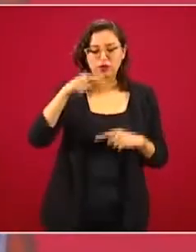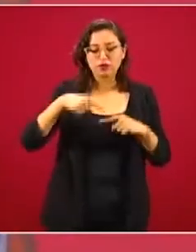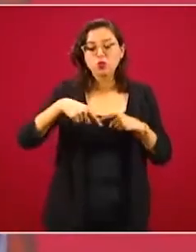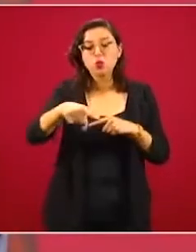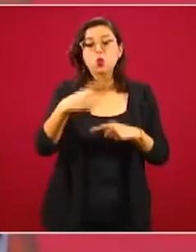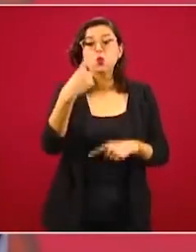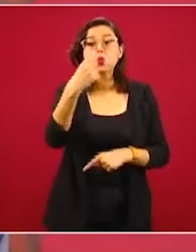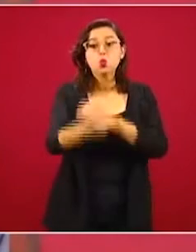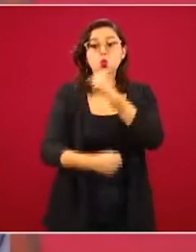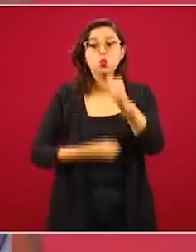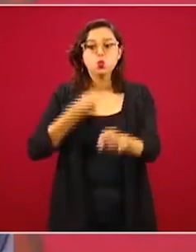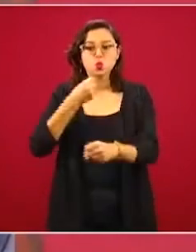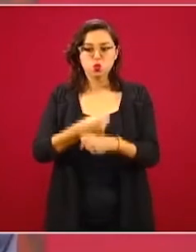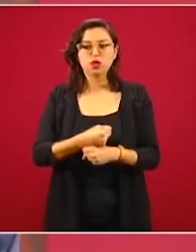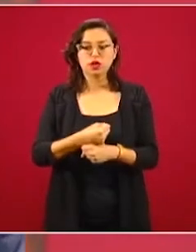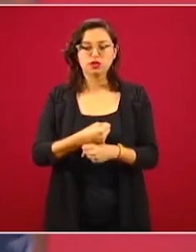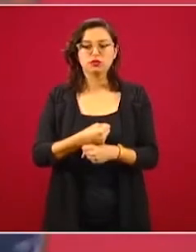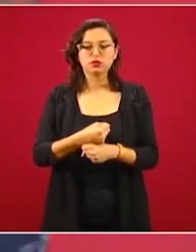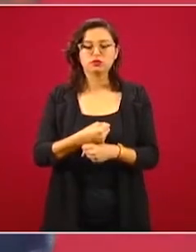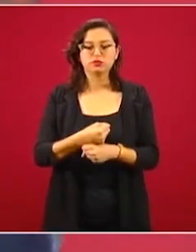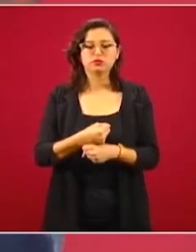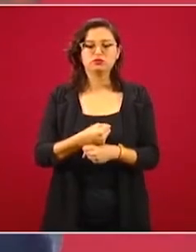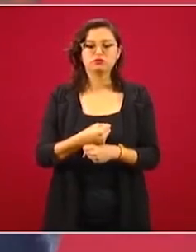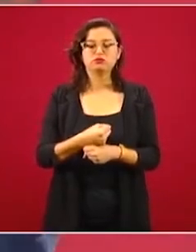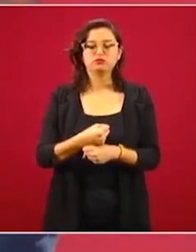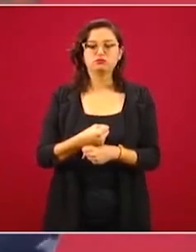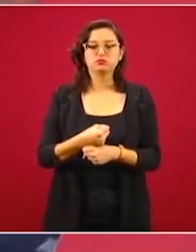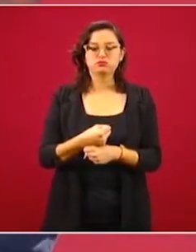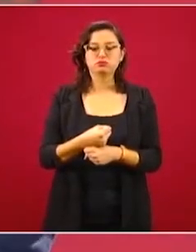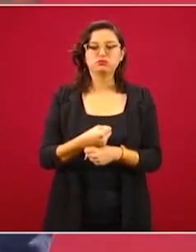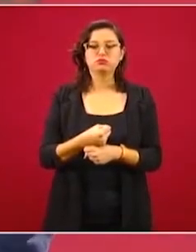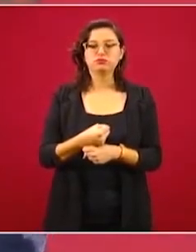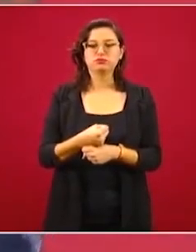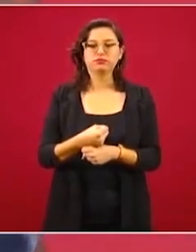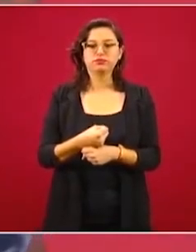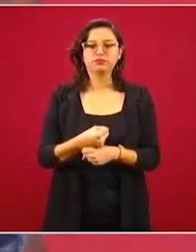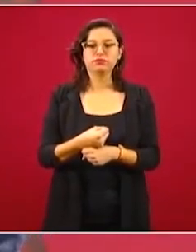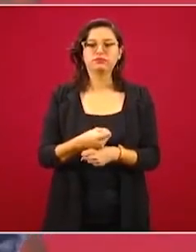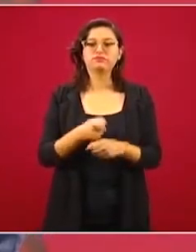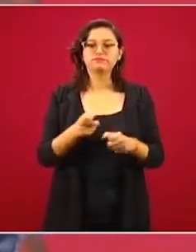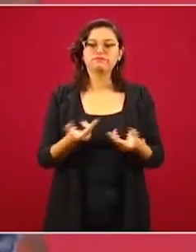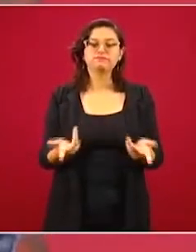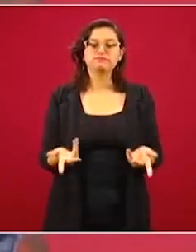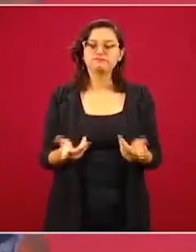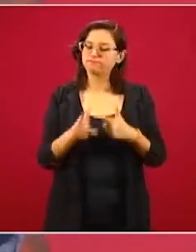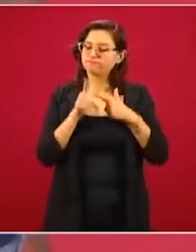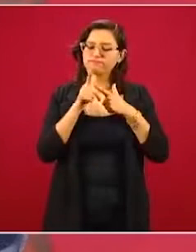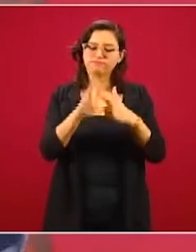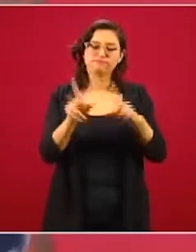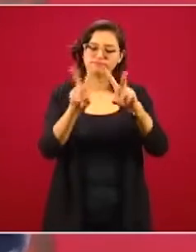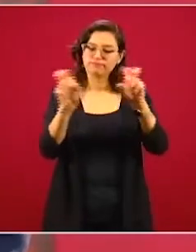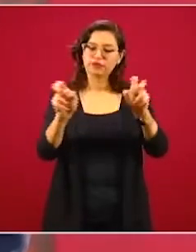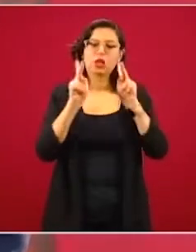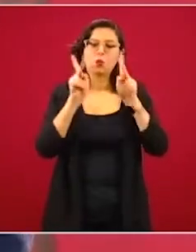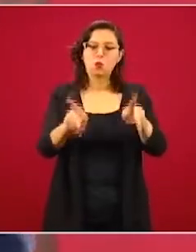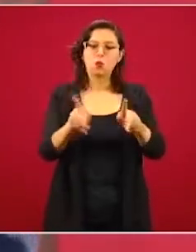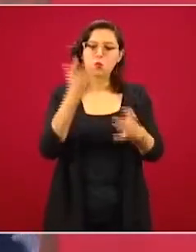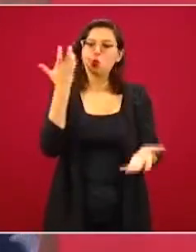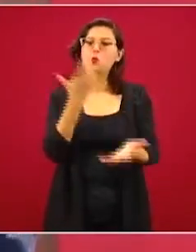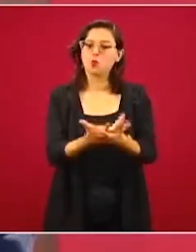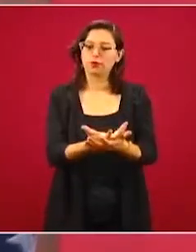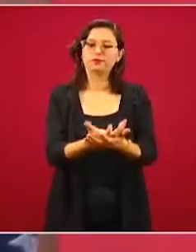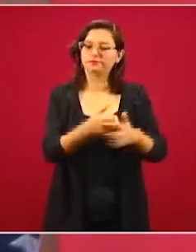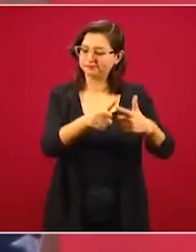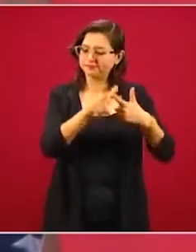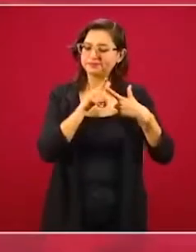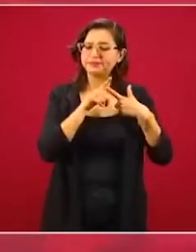continúe con los puentes, se continúe con